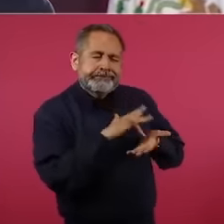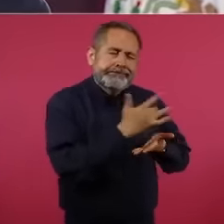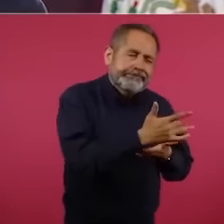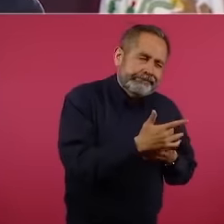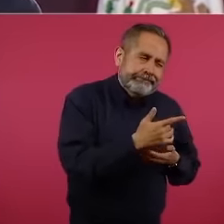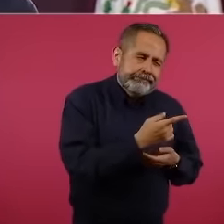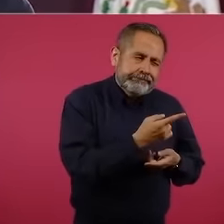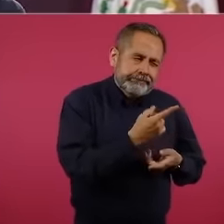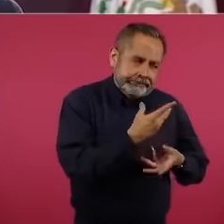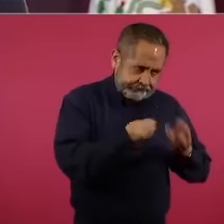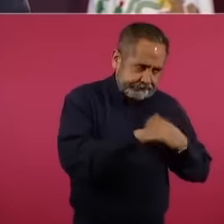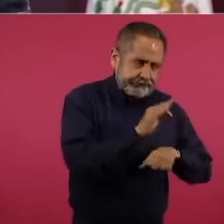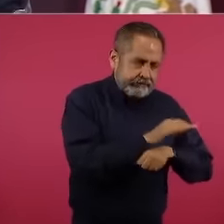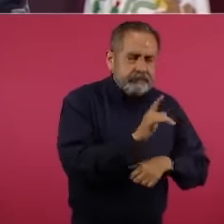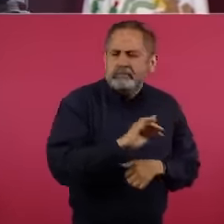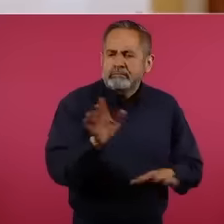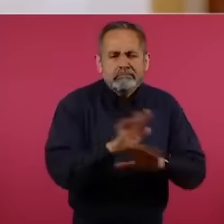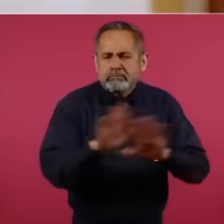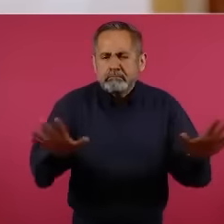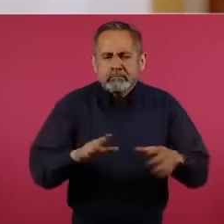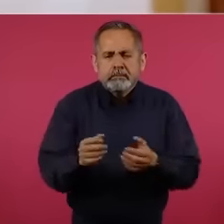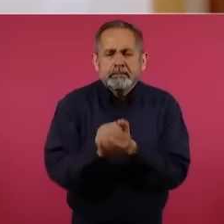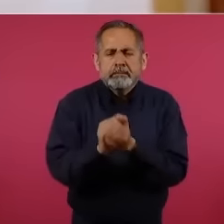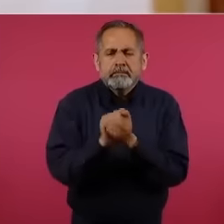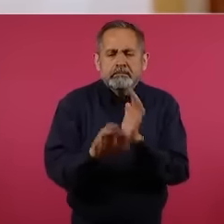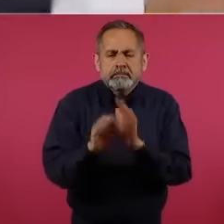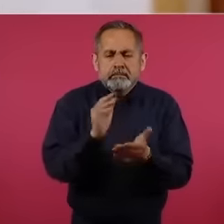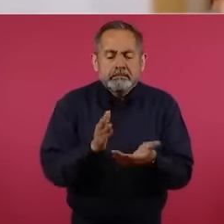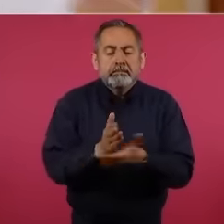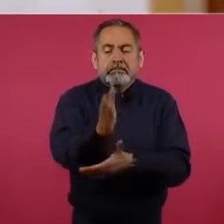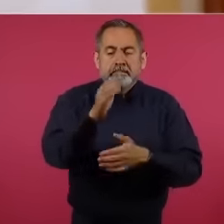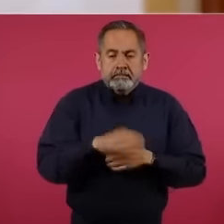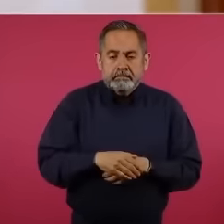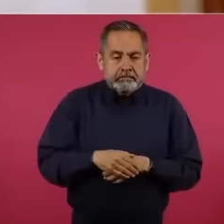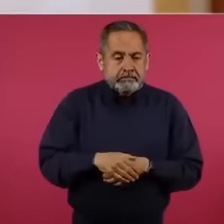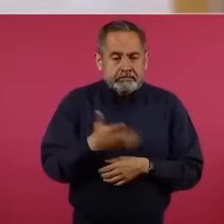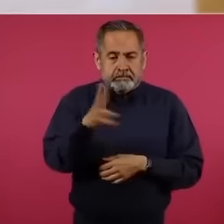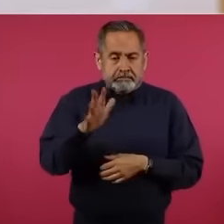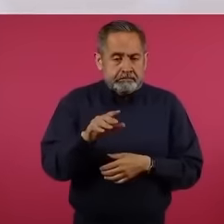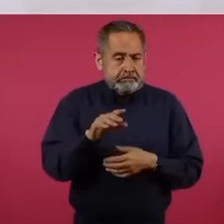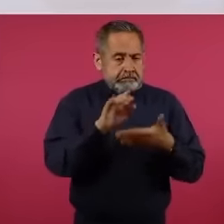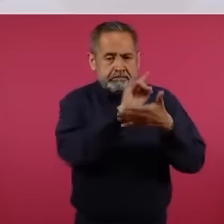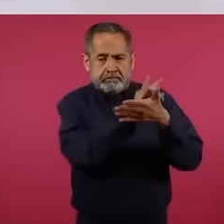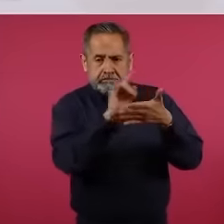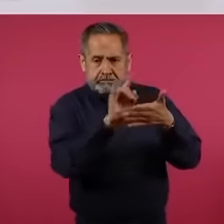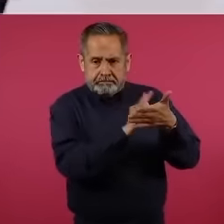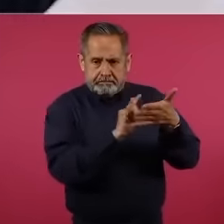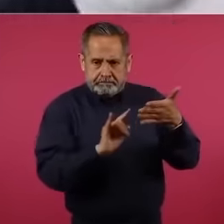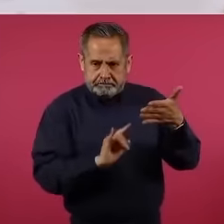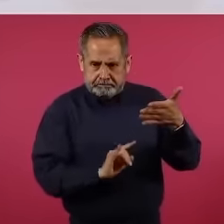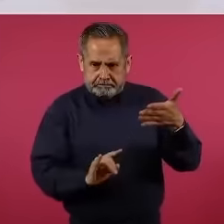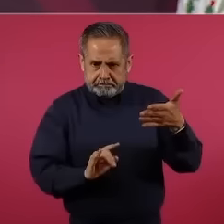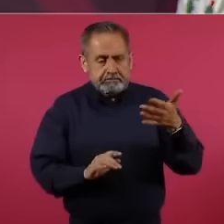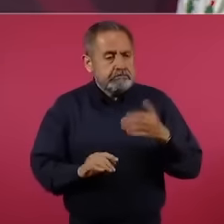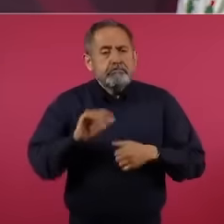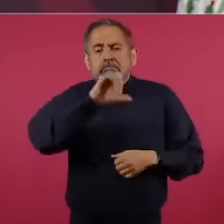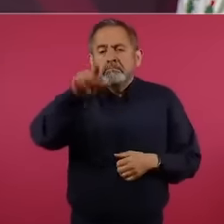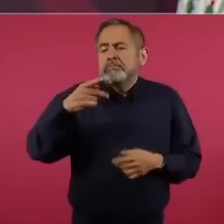pasan y luego van a una votación y los ciudadanos